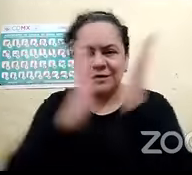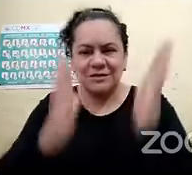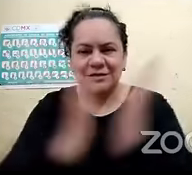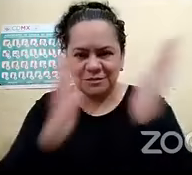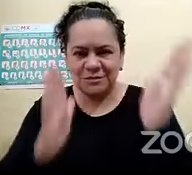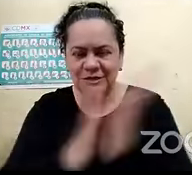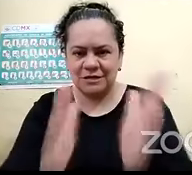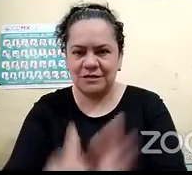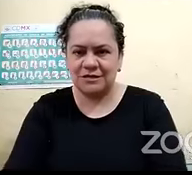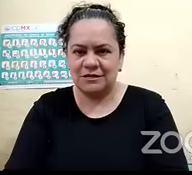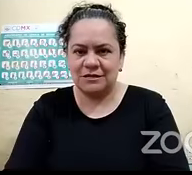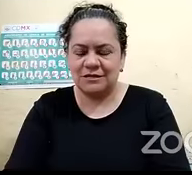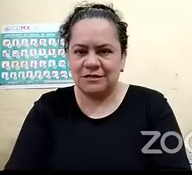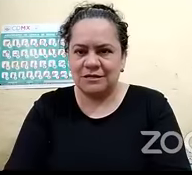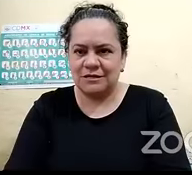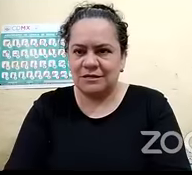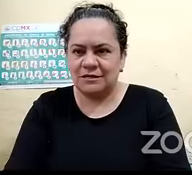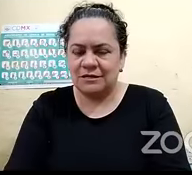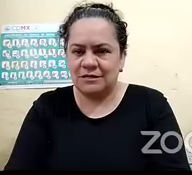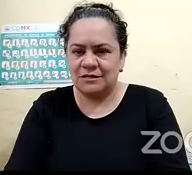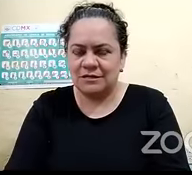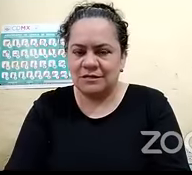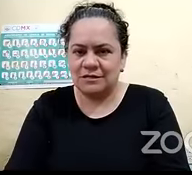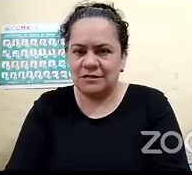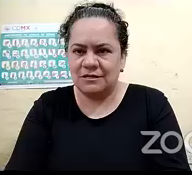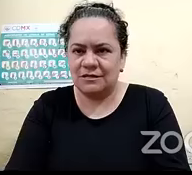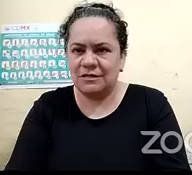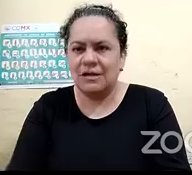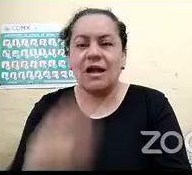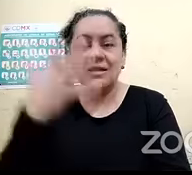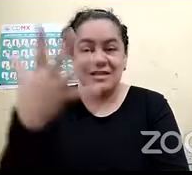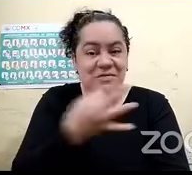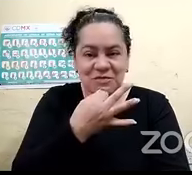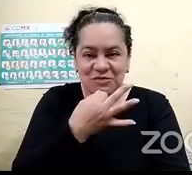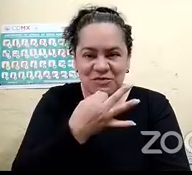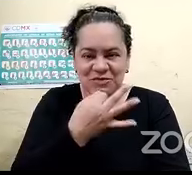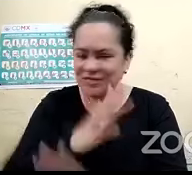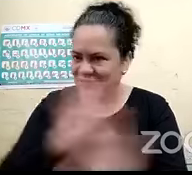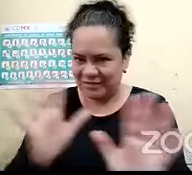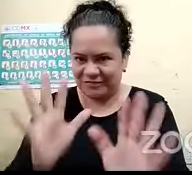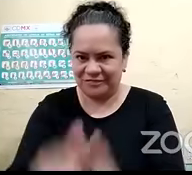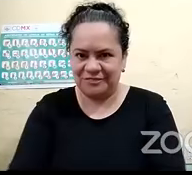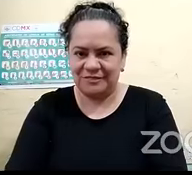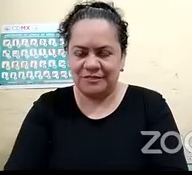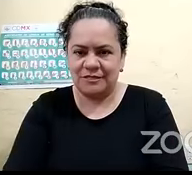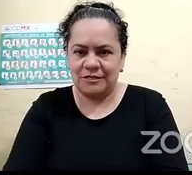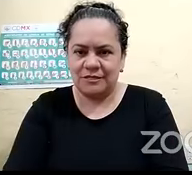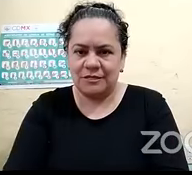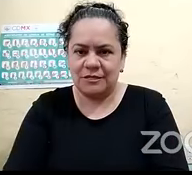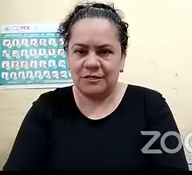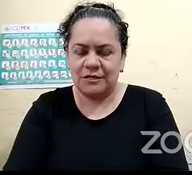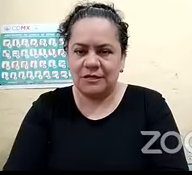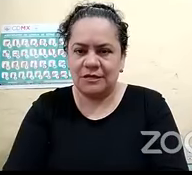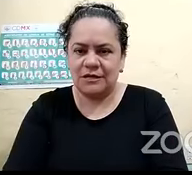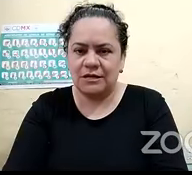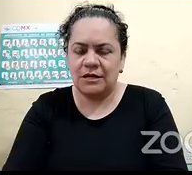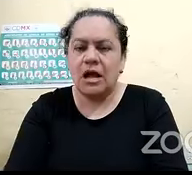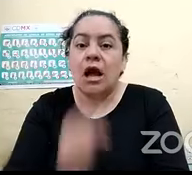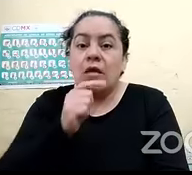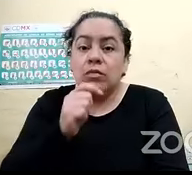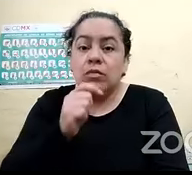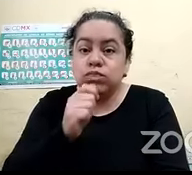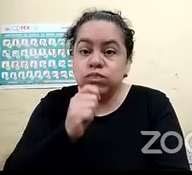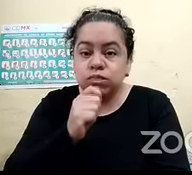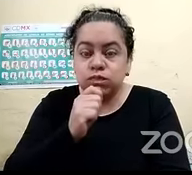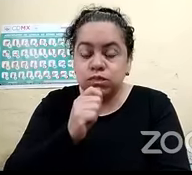perdóname cinco minutitos entonces sobre esa parte del silbato a veces funciona